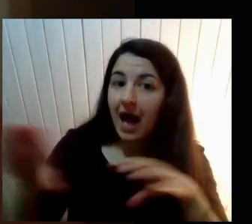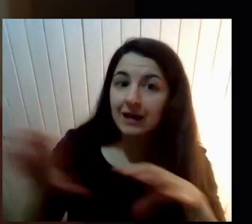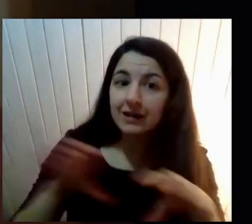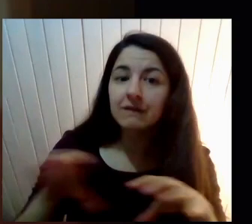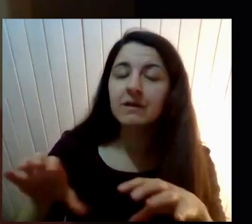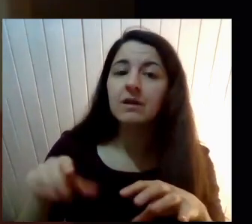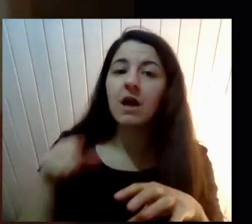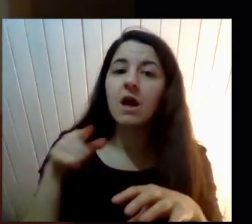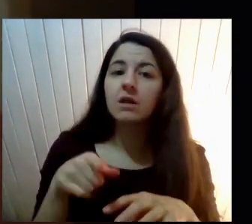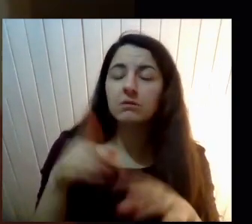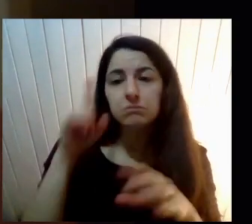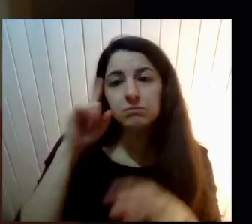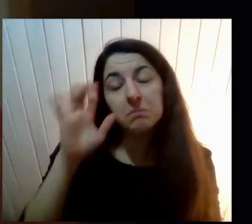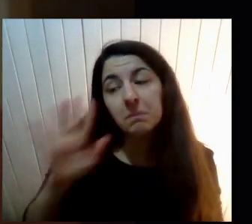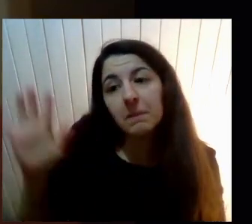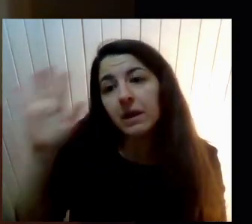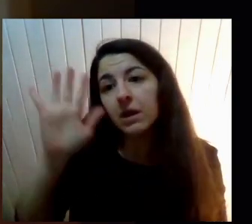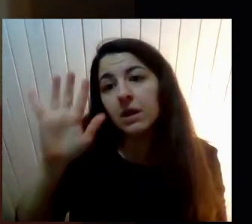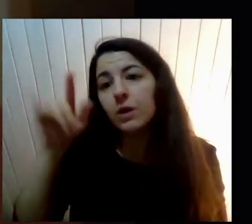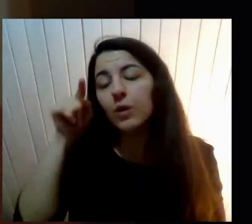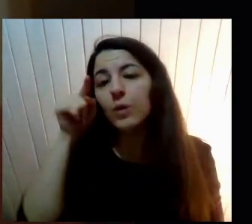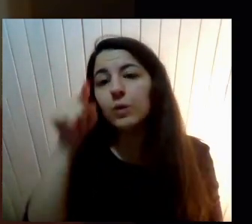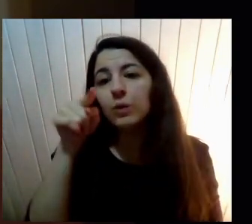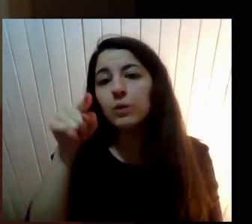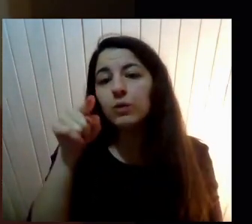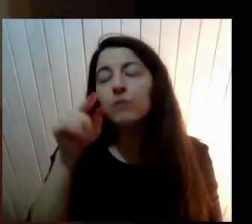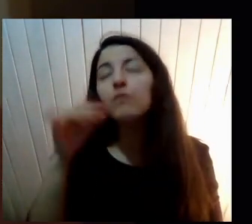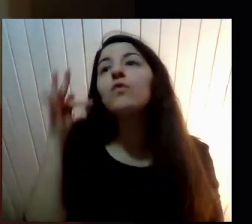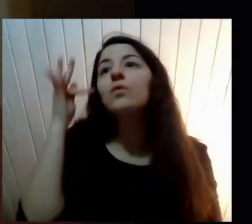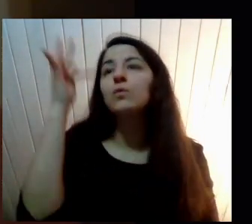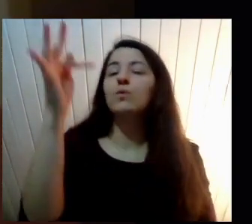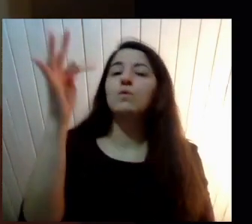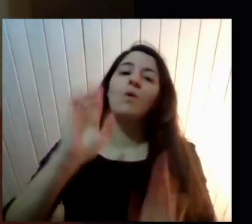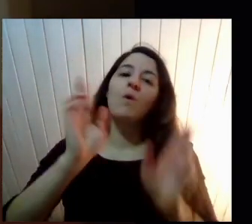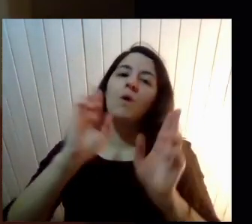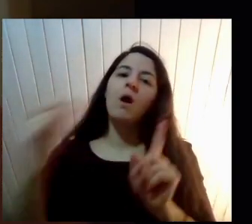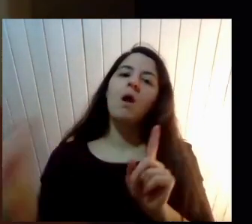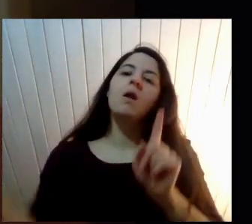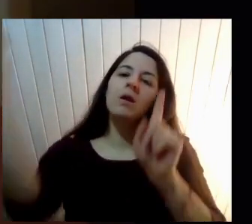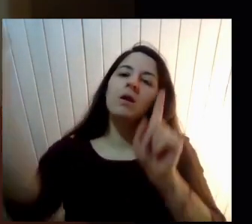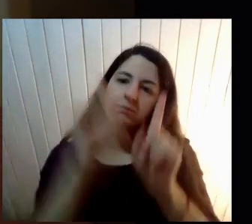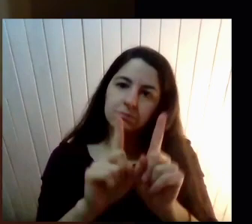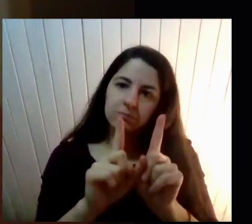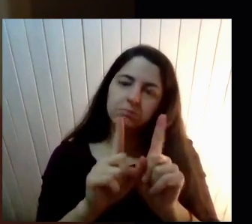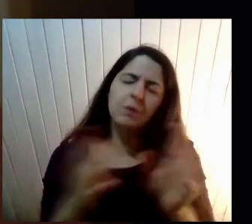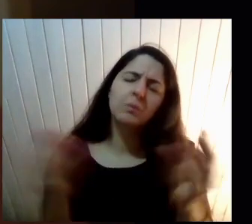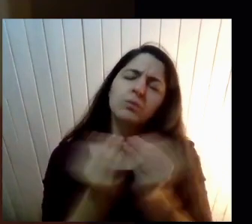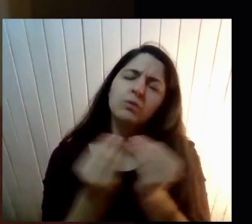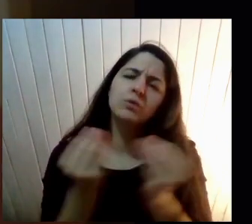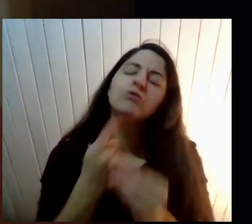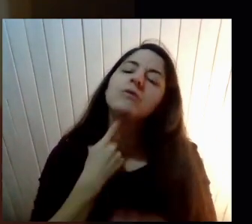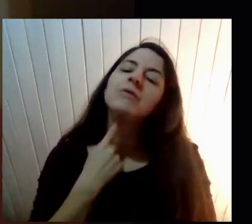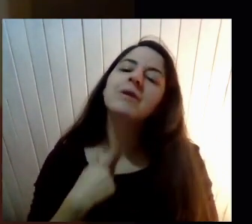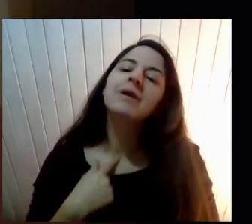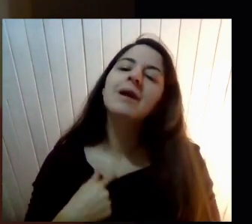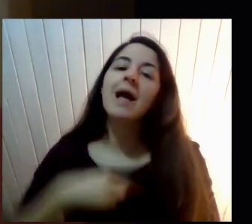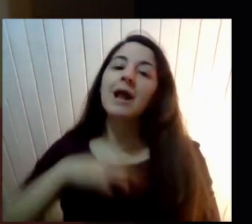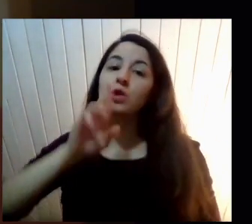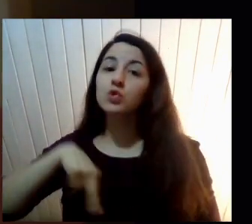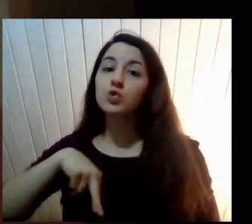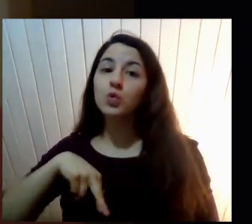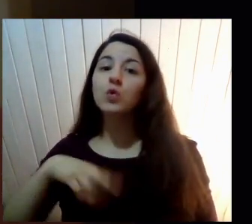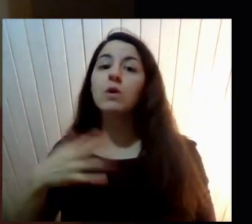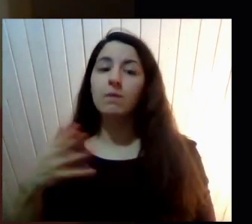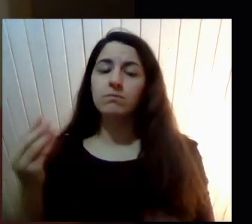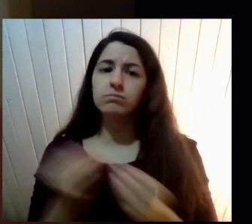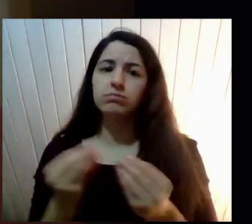me imagino En un punto más presencial Podamos seguir desarrollando Hay mucho interés Desde el sur Por Y lo digo también